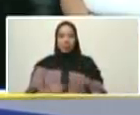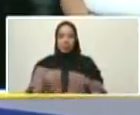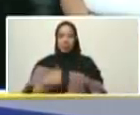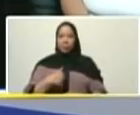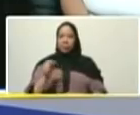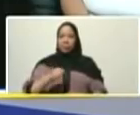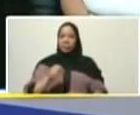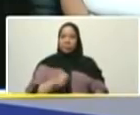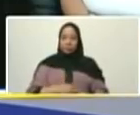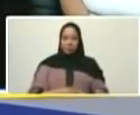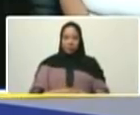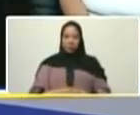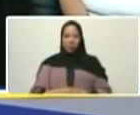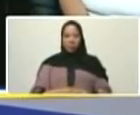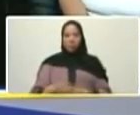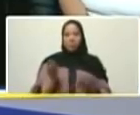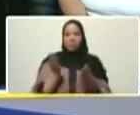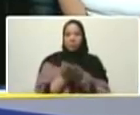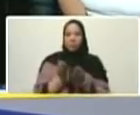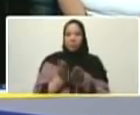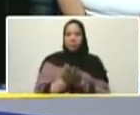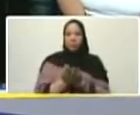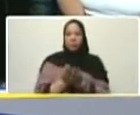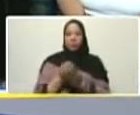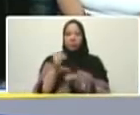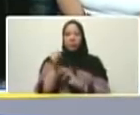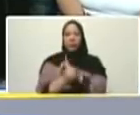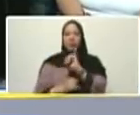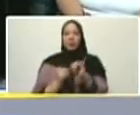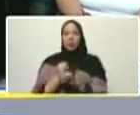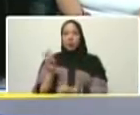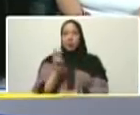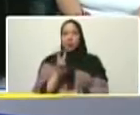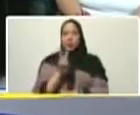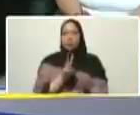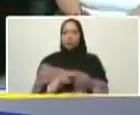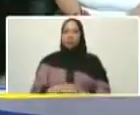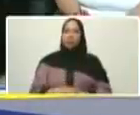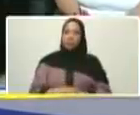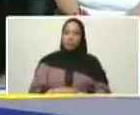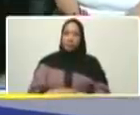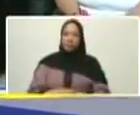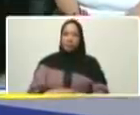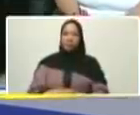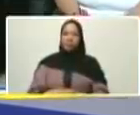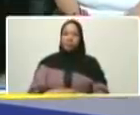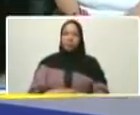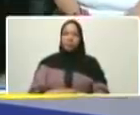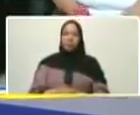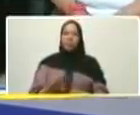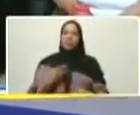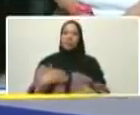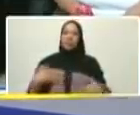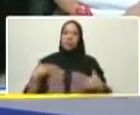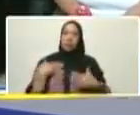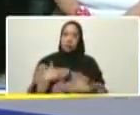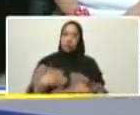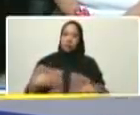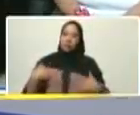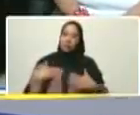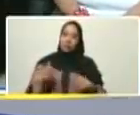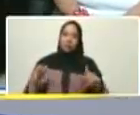de clase de la clase obrera venezolana me siento también muy contento Miguel